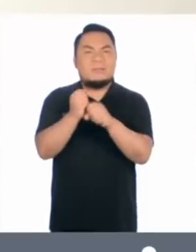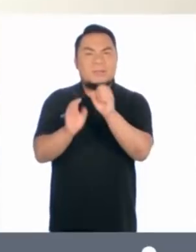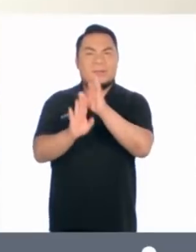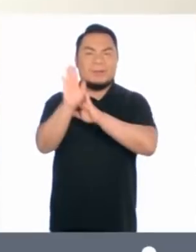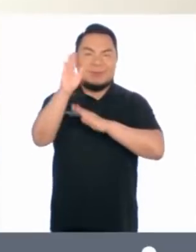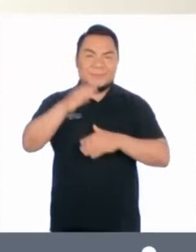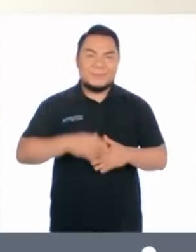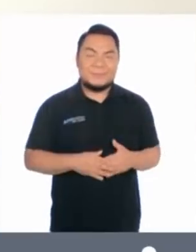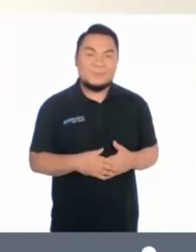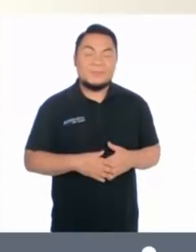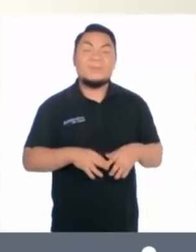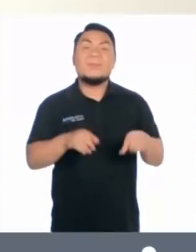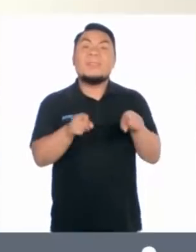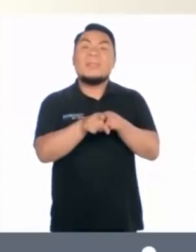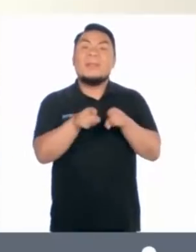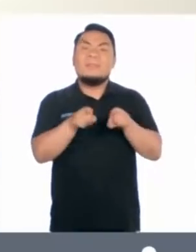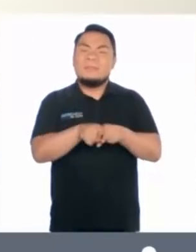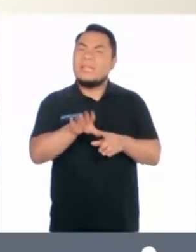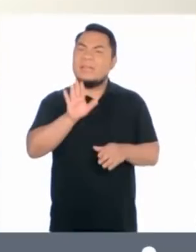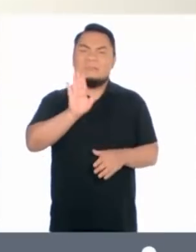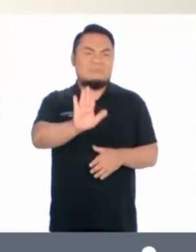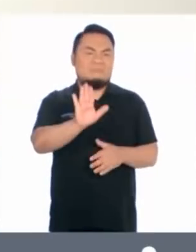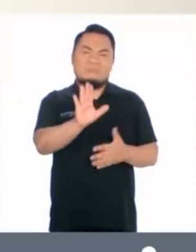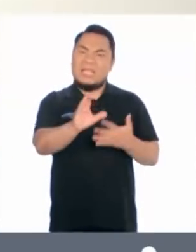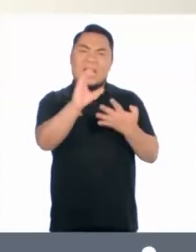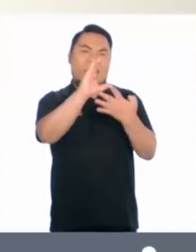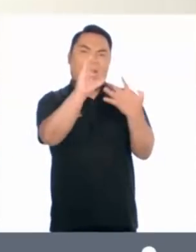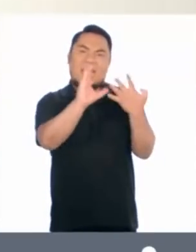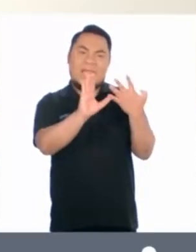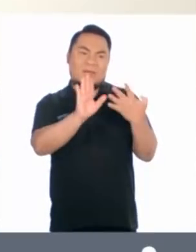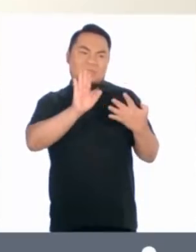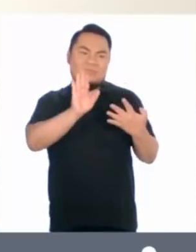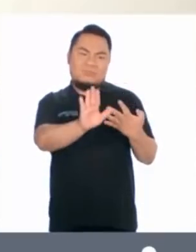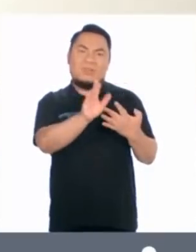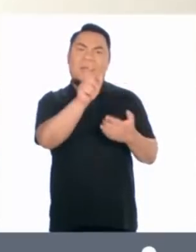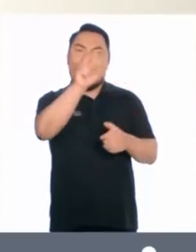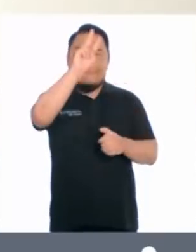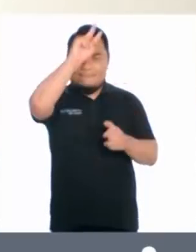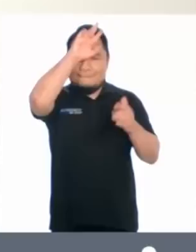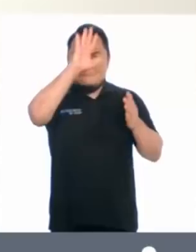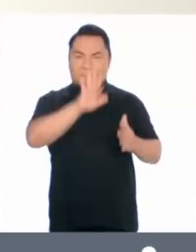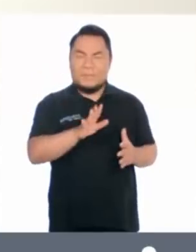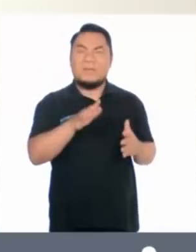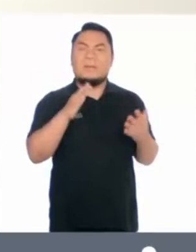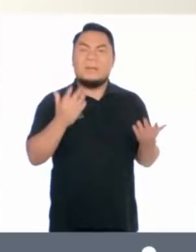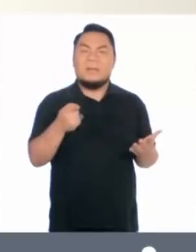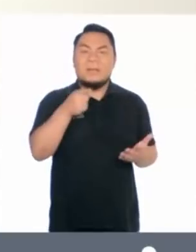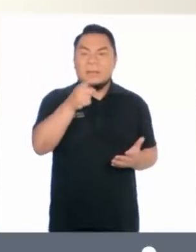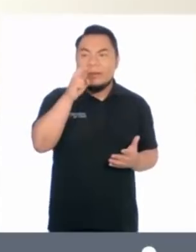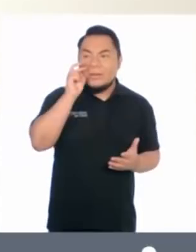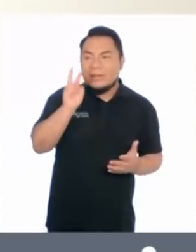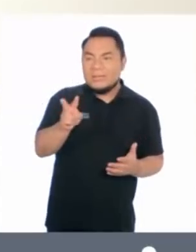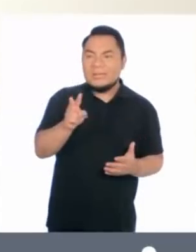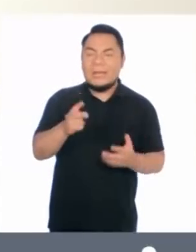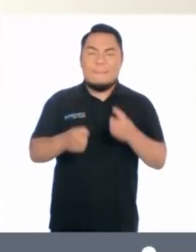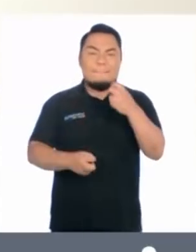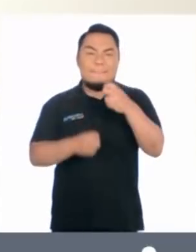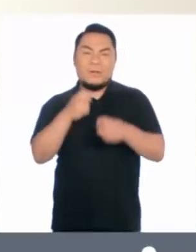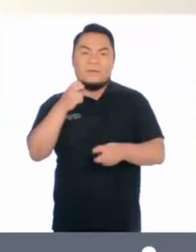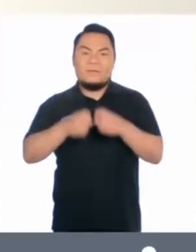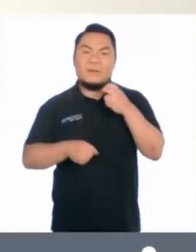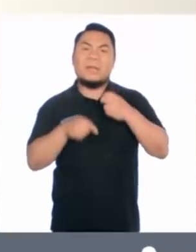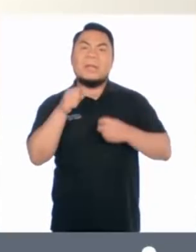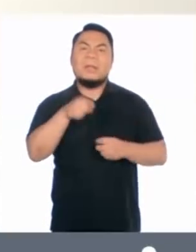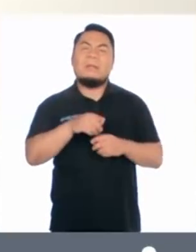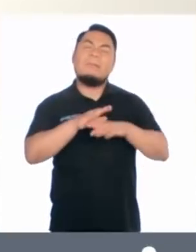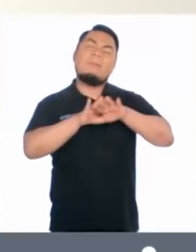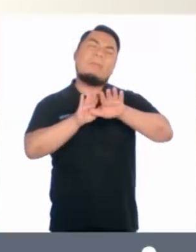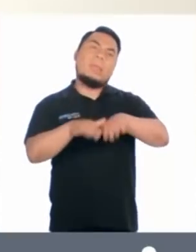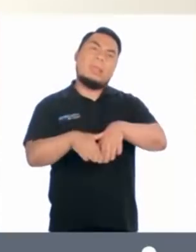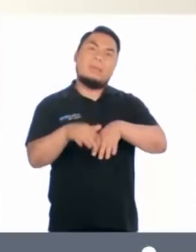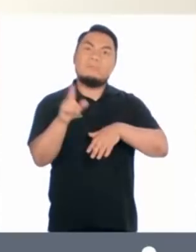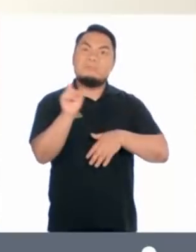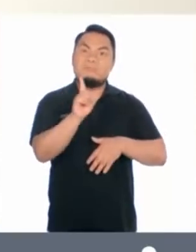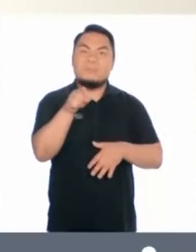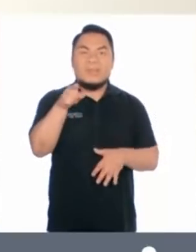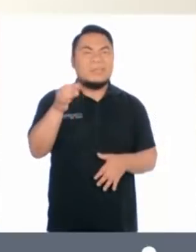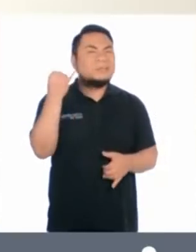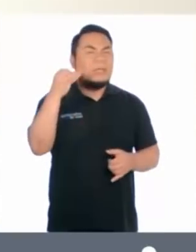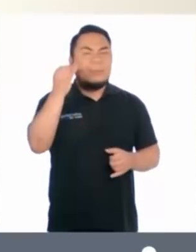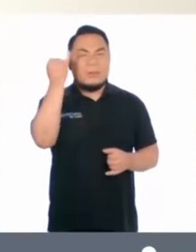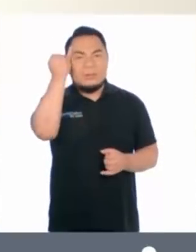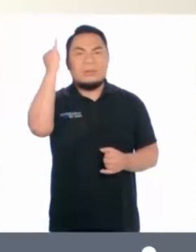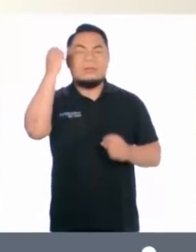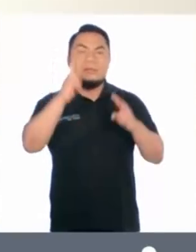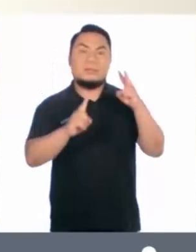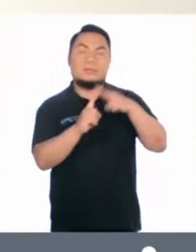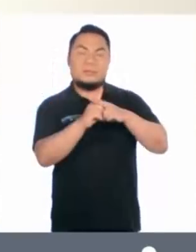es, por características intrínsecas de los peruanos, de ver oportunidades donde otros ven problemas. Esto se debe